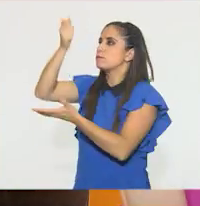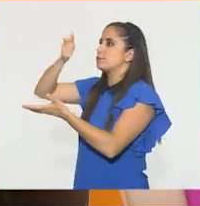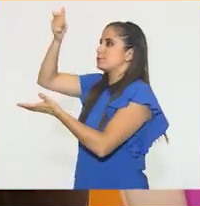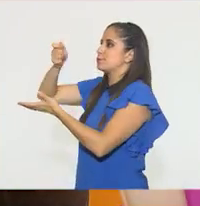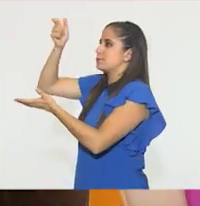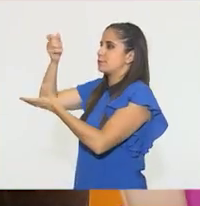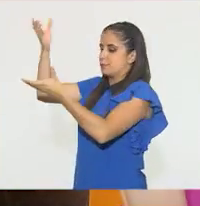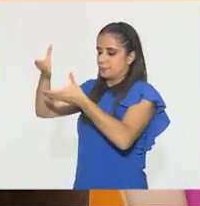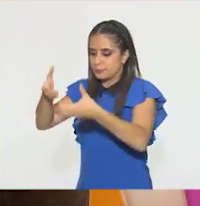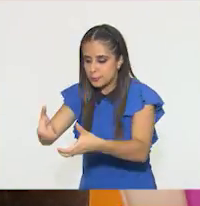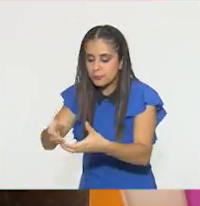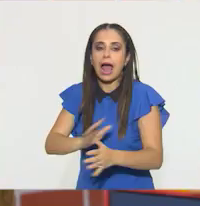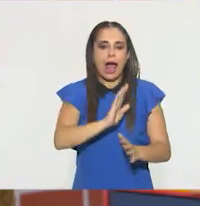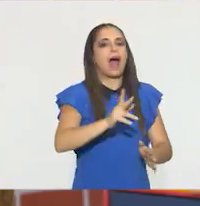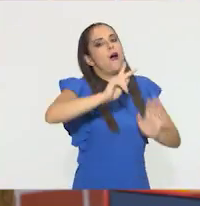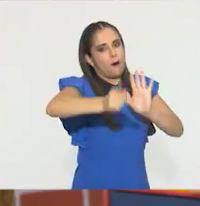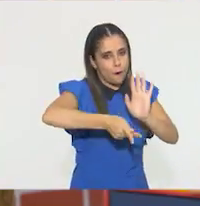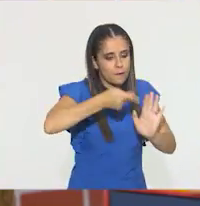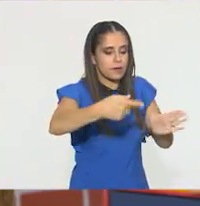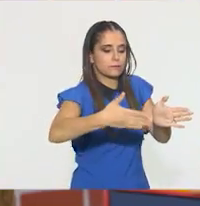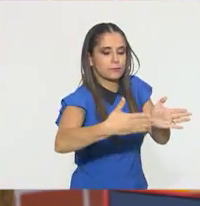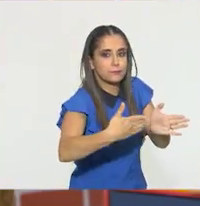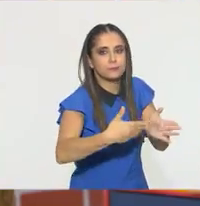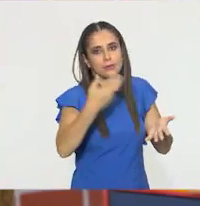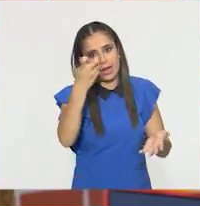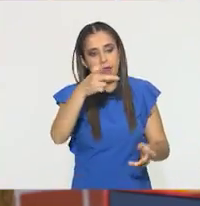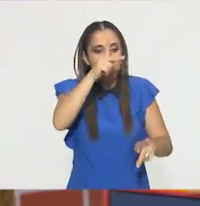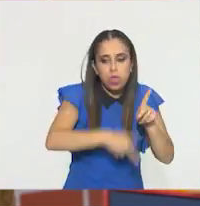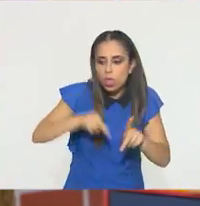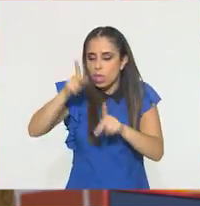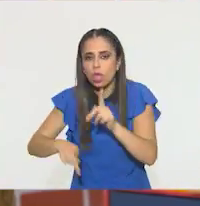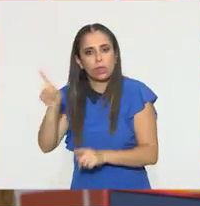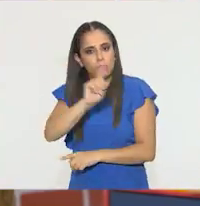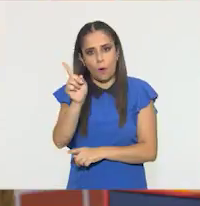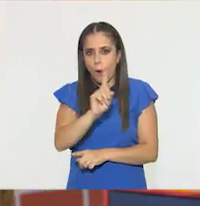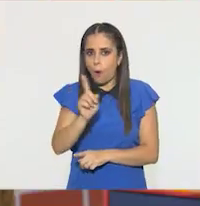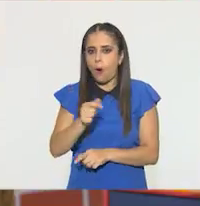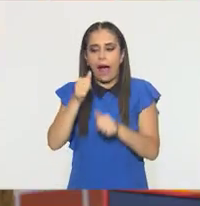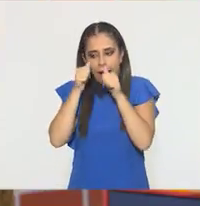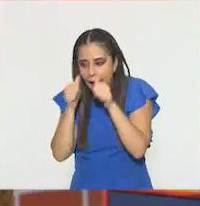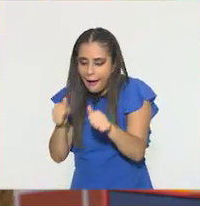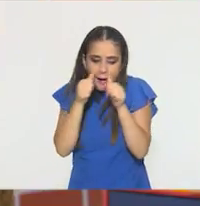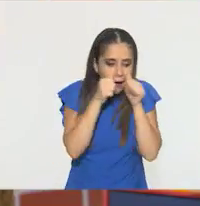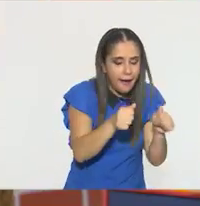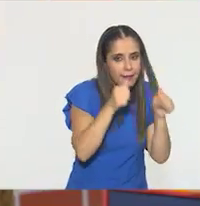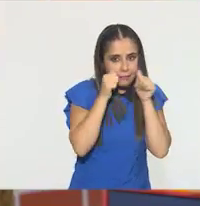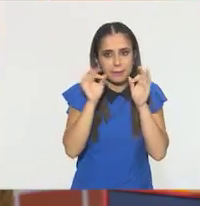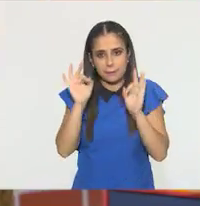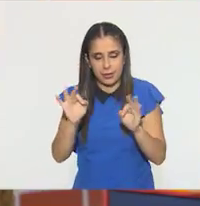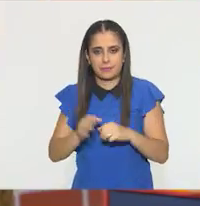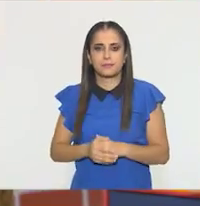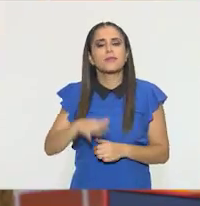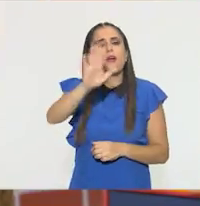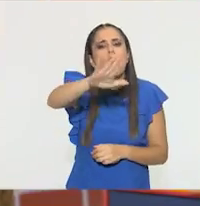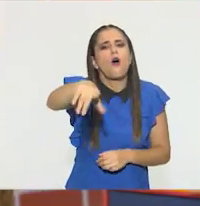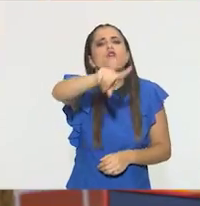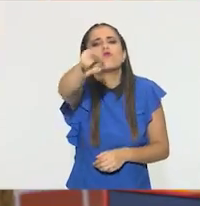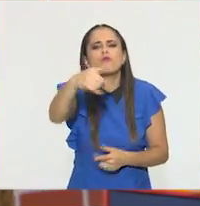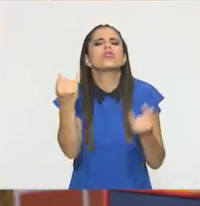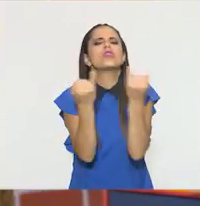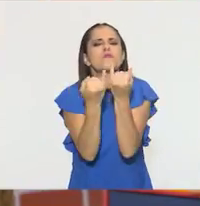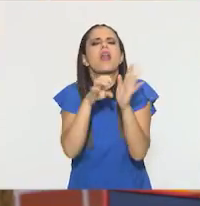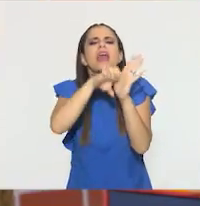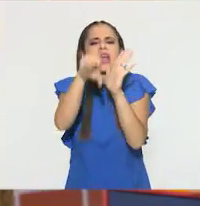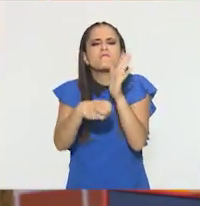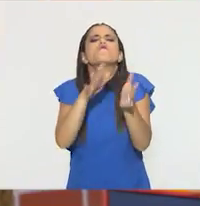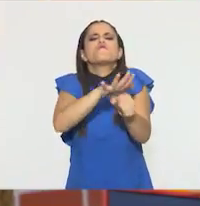medias todo lo que hago. Exactamente, María. Muy bien. Pues bueno, tú que estás en casa, ¿cuándo te has tenido que concentrar? ¿Cuándo has tenido que